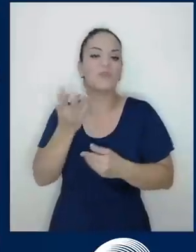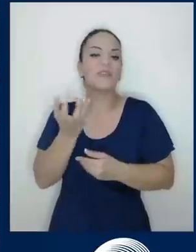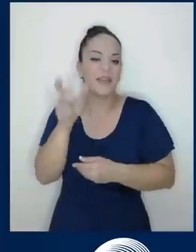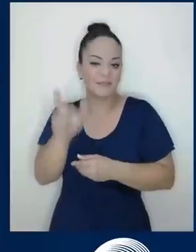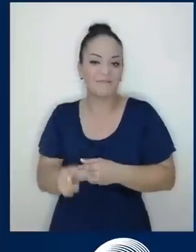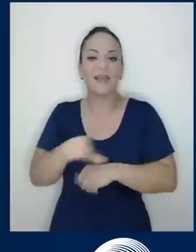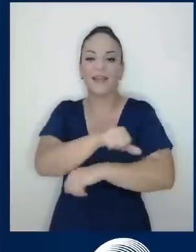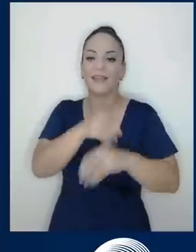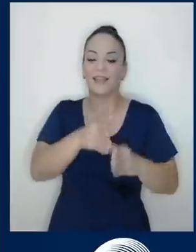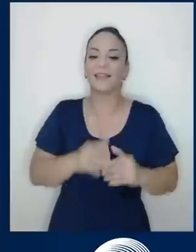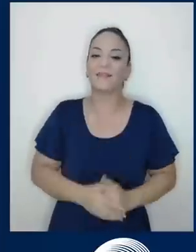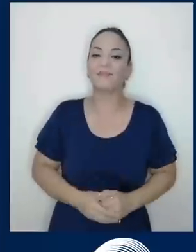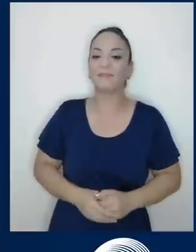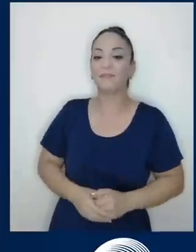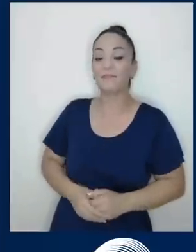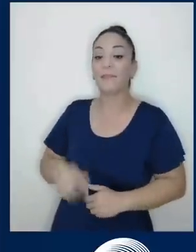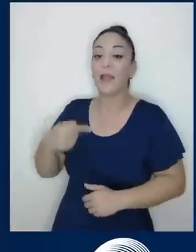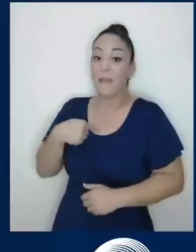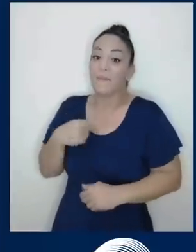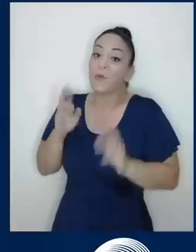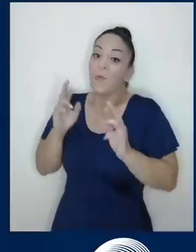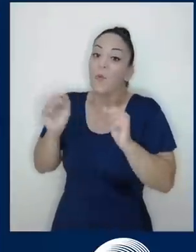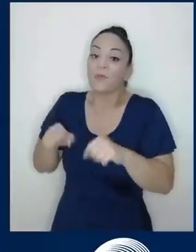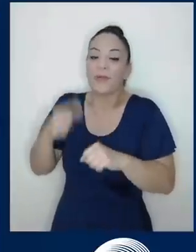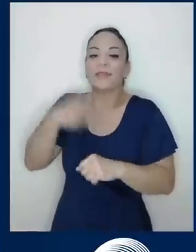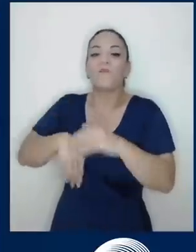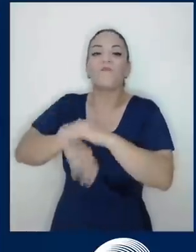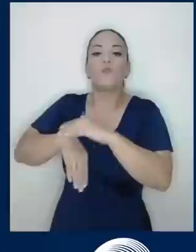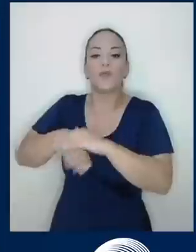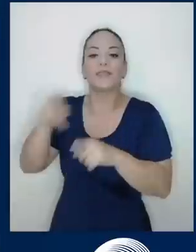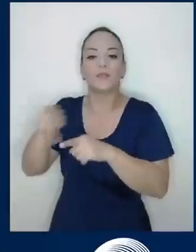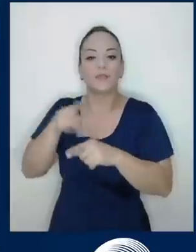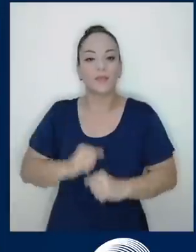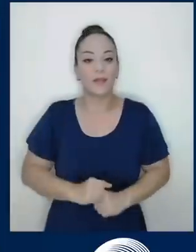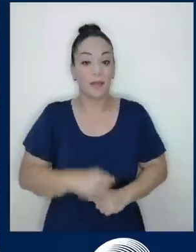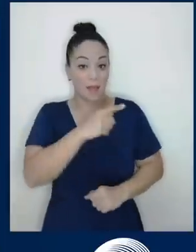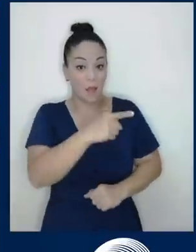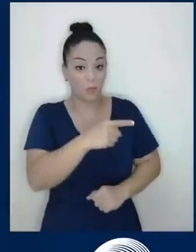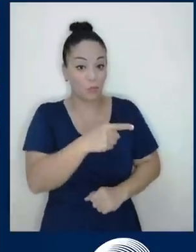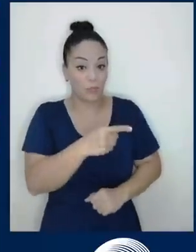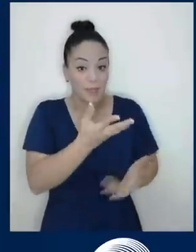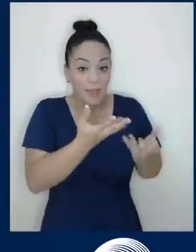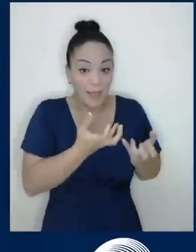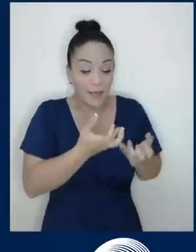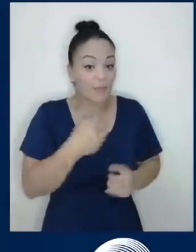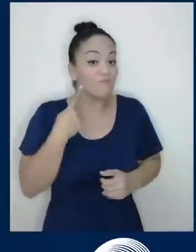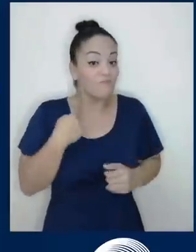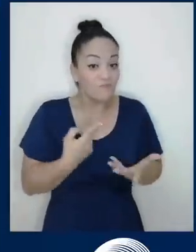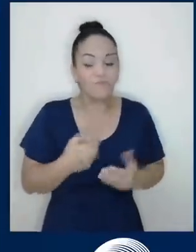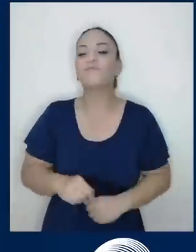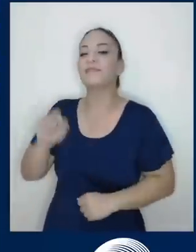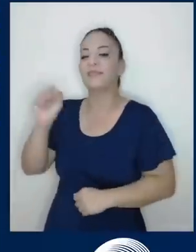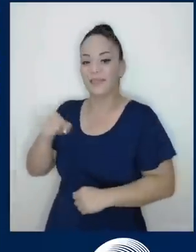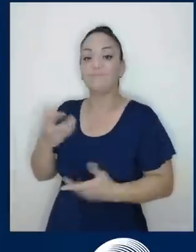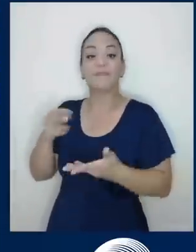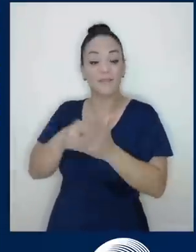posibilidad, a mí me encantaría ser futbolista profesional. ¿Tiene las ganas? Sí, señor. Entonces la oportunidad existe. Y